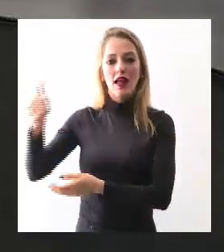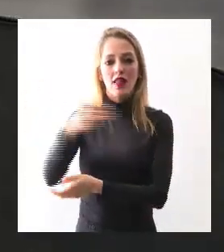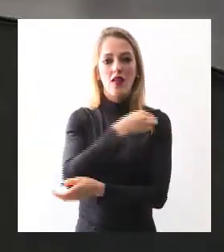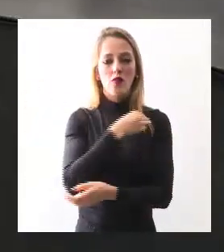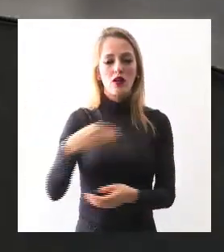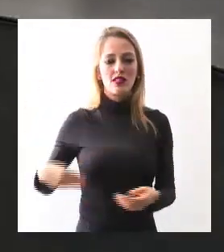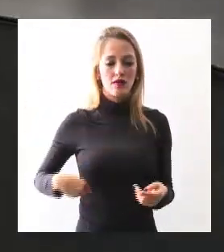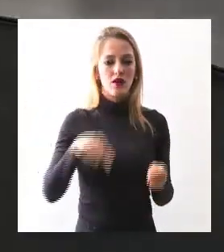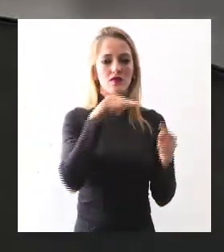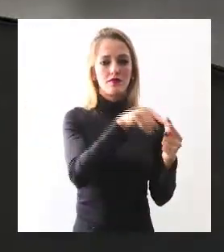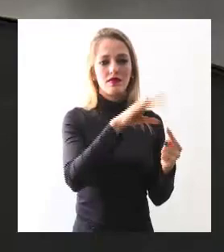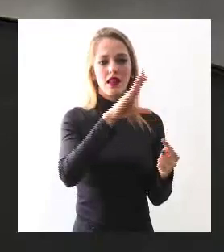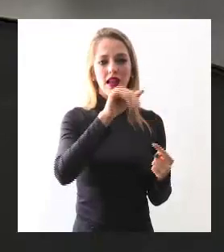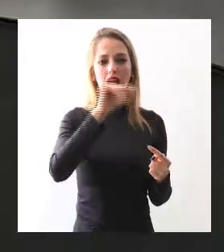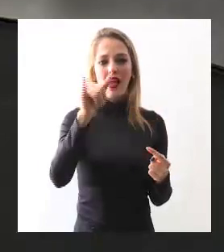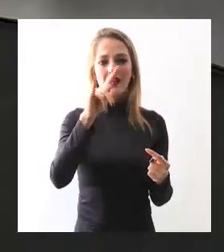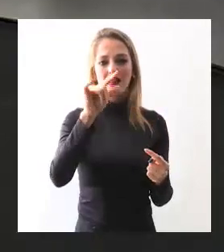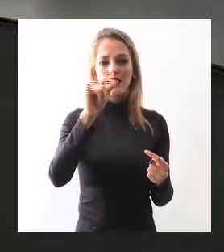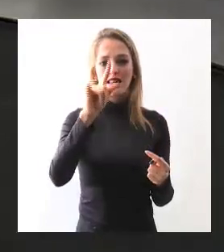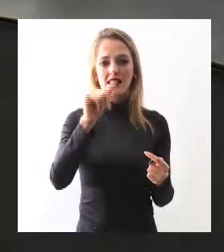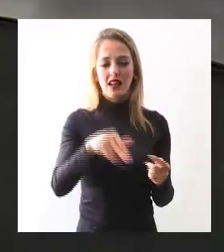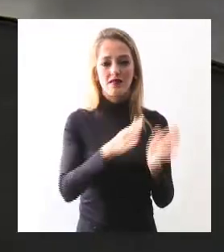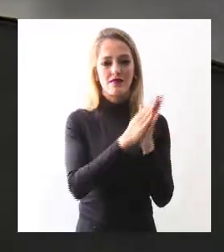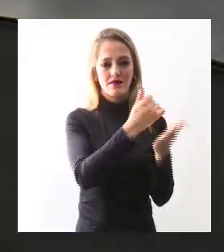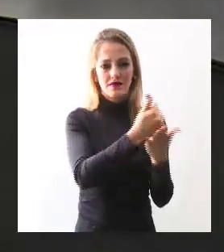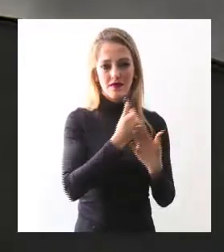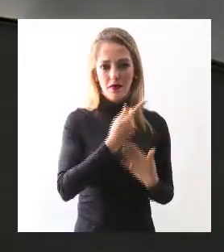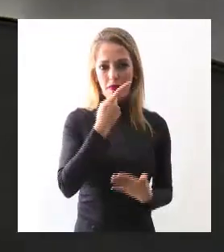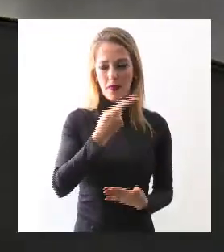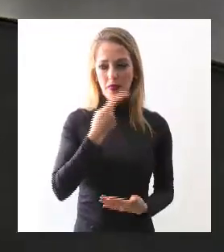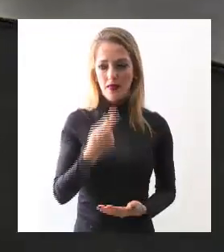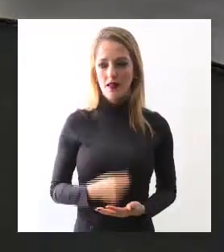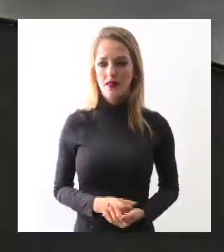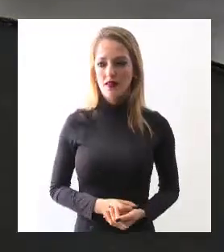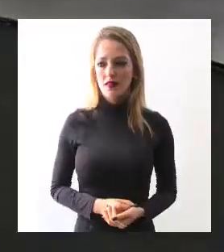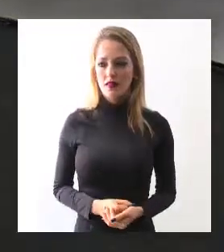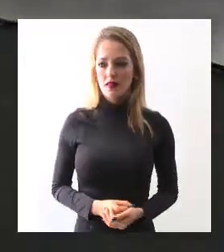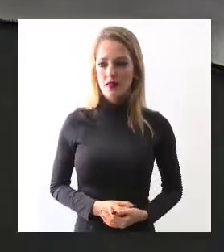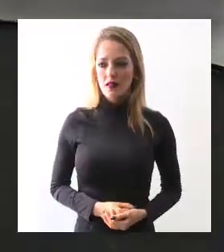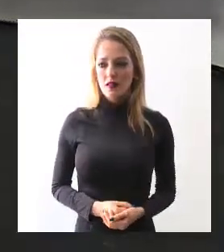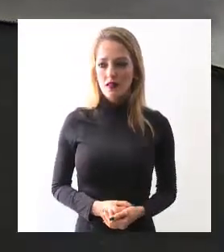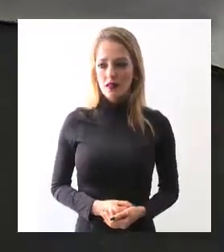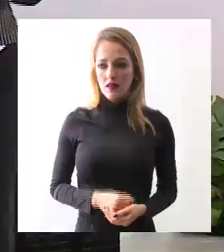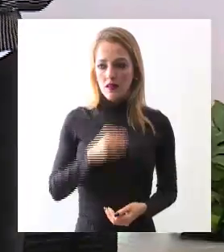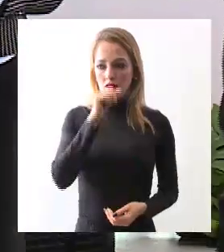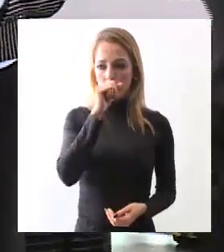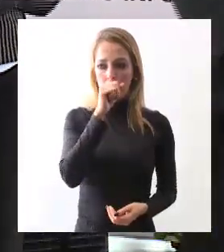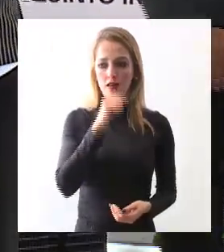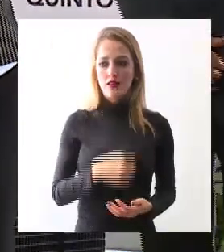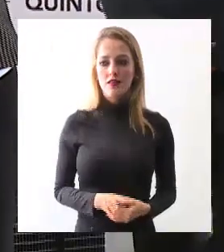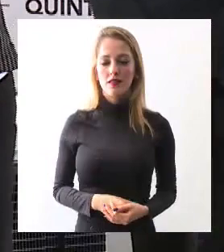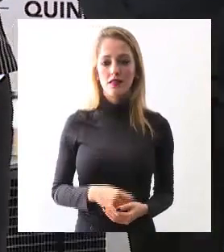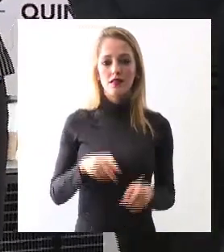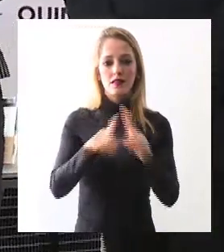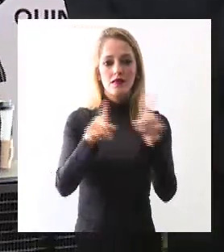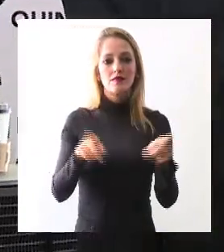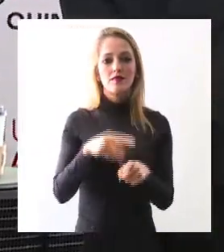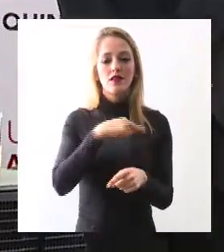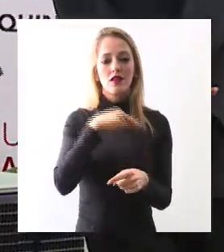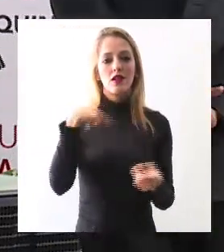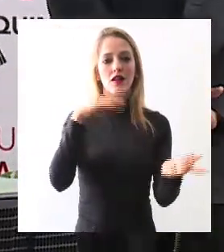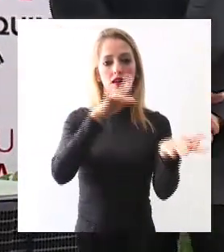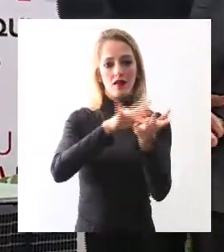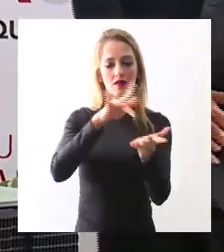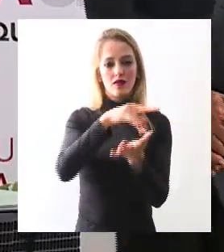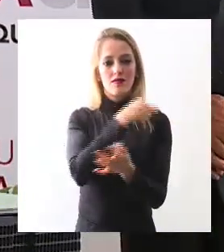si de manera muy puntual para ir avanzando pero que me ayuden por favor los tres. También a CEA, de parte de la CEMADED nosotros hemos apoyado